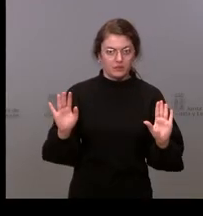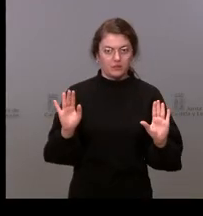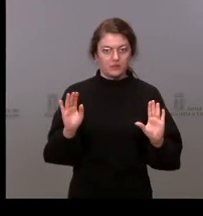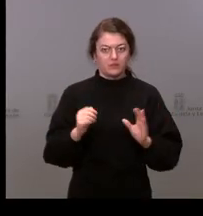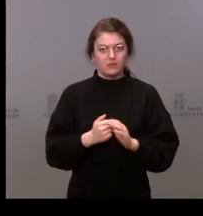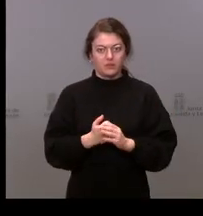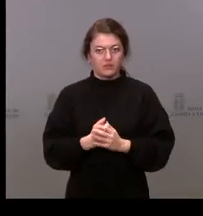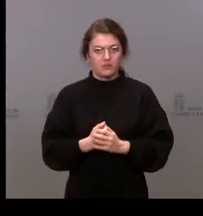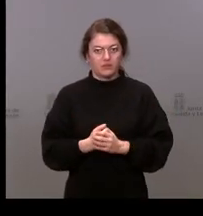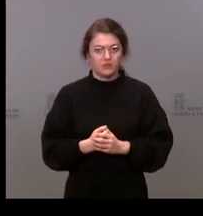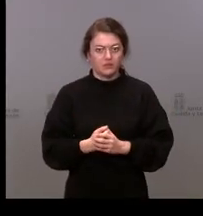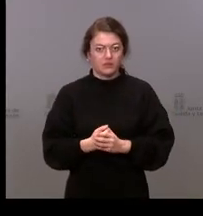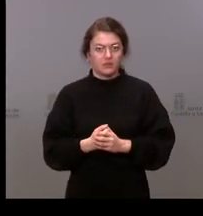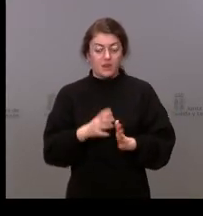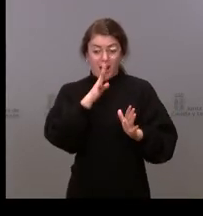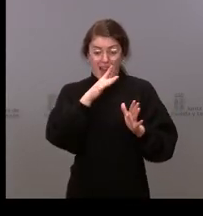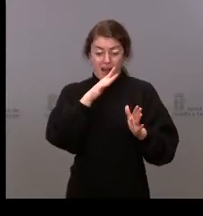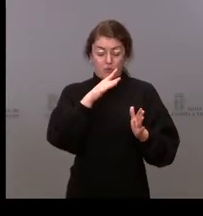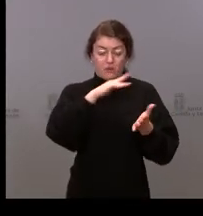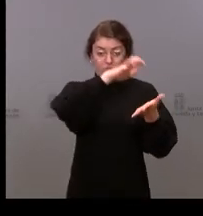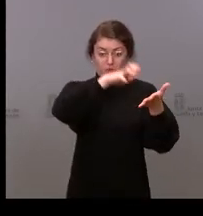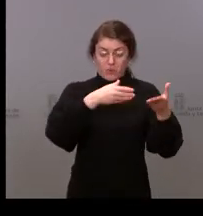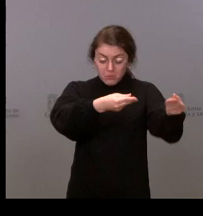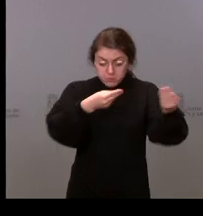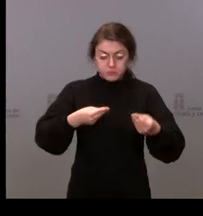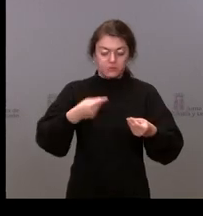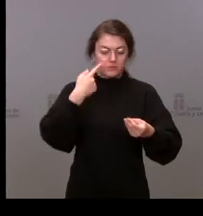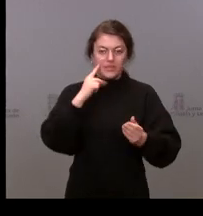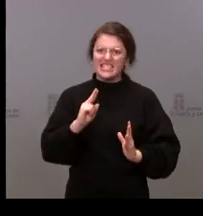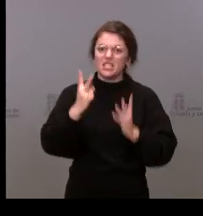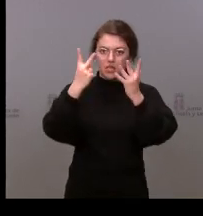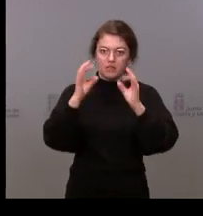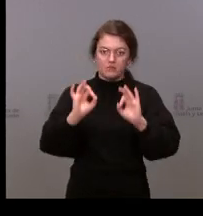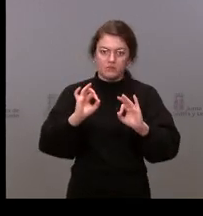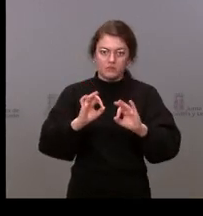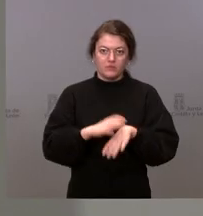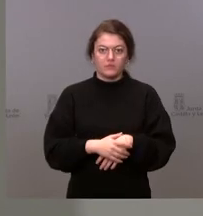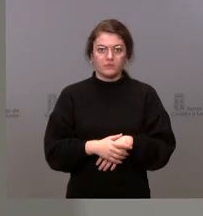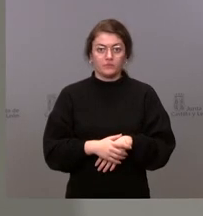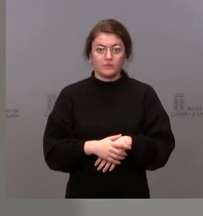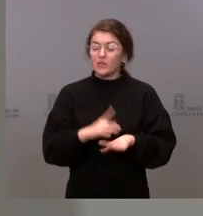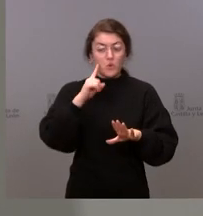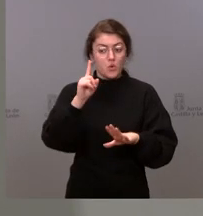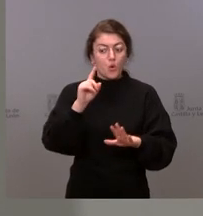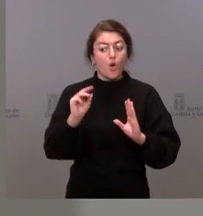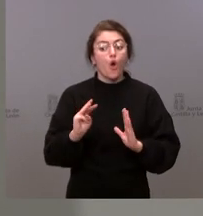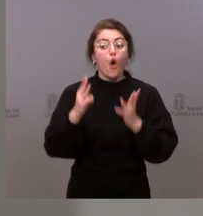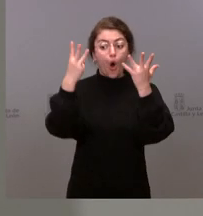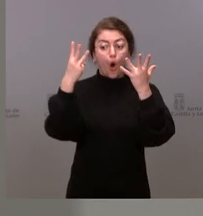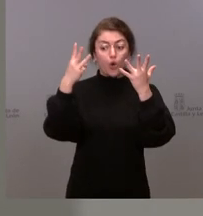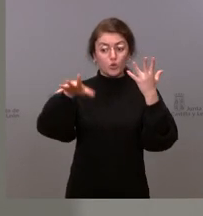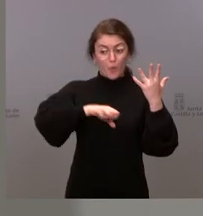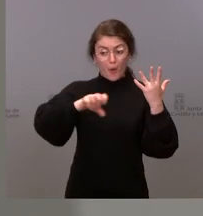Está pasando ahora mismo la información y lo voy a decir con precisión. Hay 8 casos de Omicron